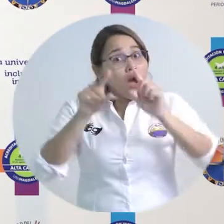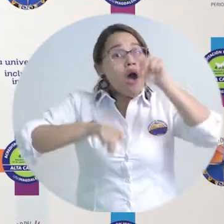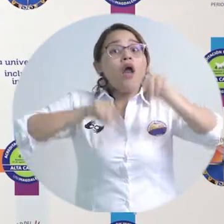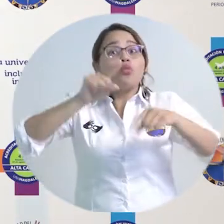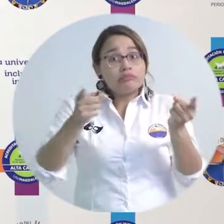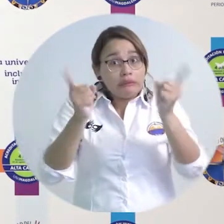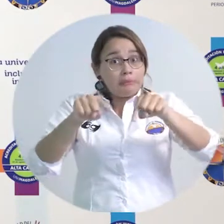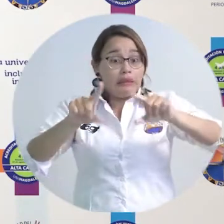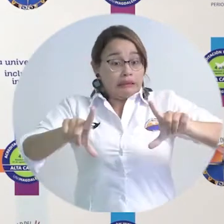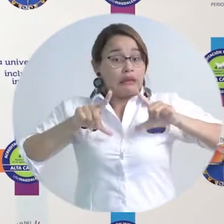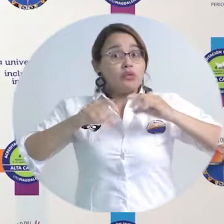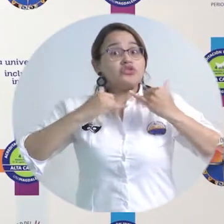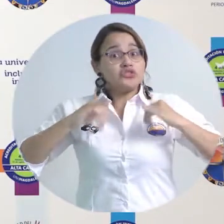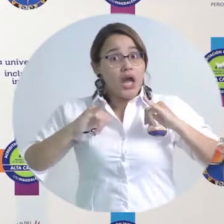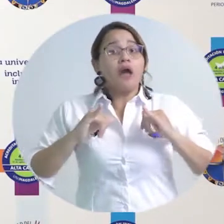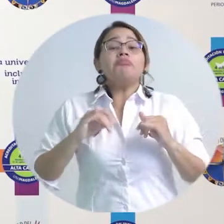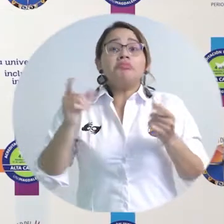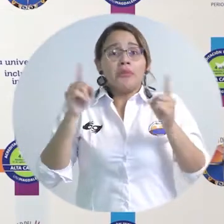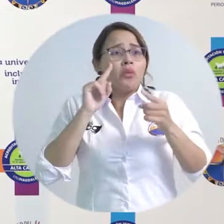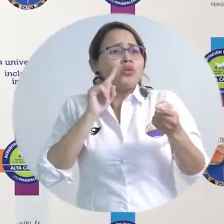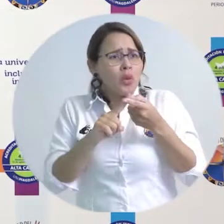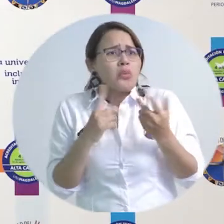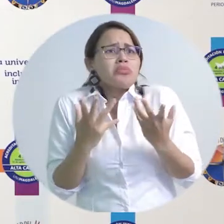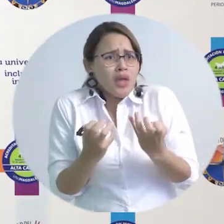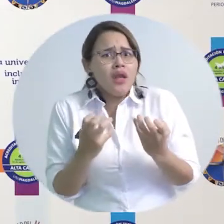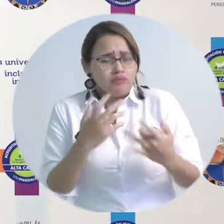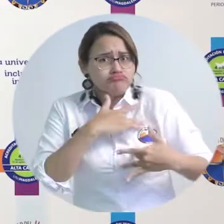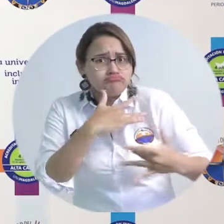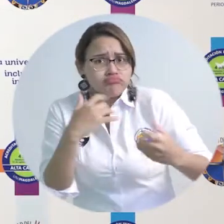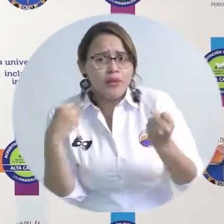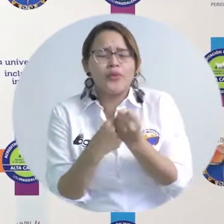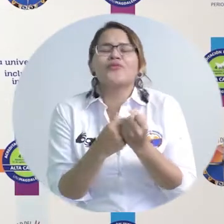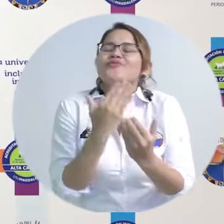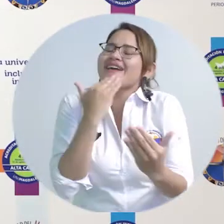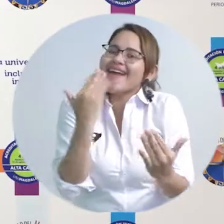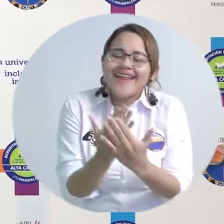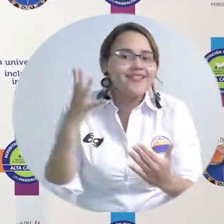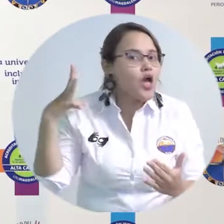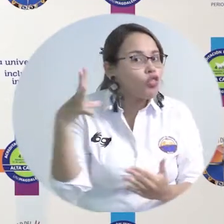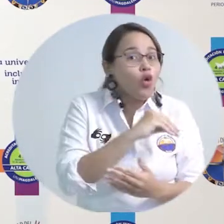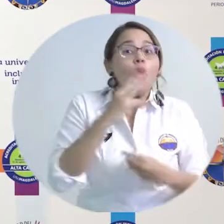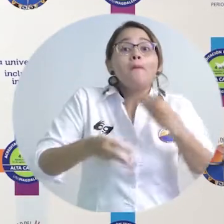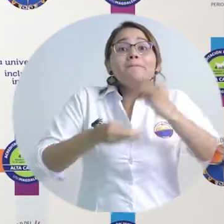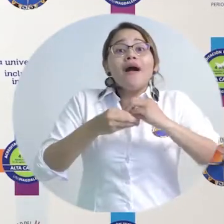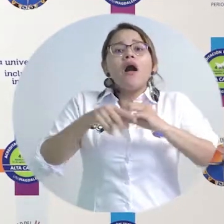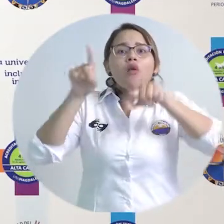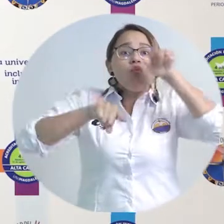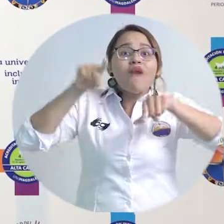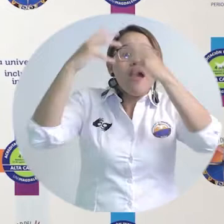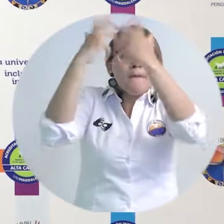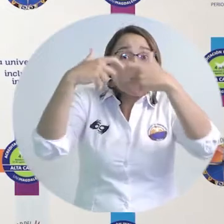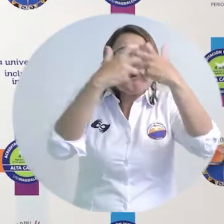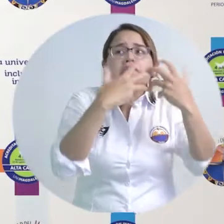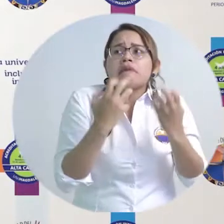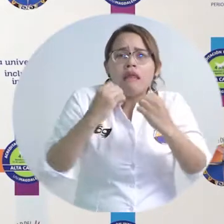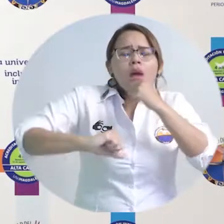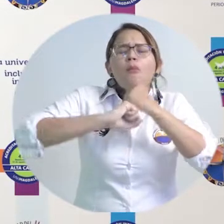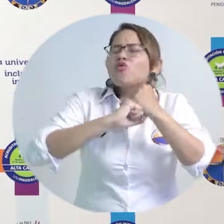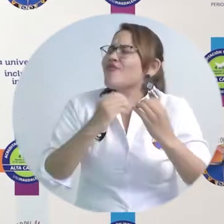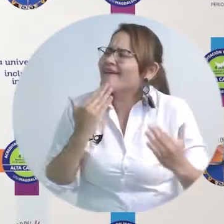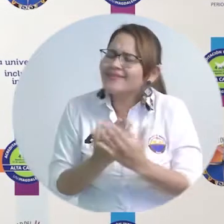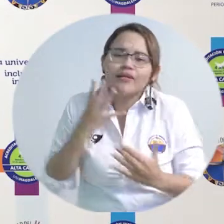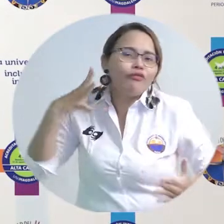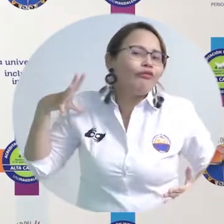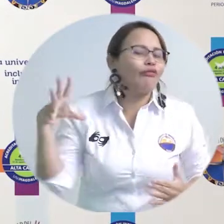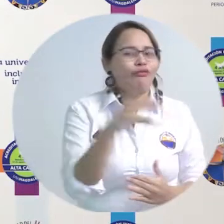querido sumarse y que sé que se van a sumar consignando en la cuenta que les decía ahorita, muchas gracias. A los empresarios que nos están diciendo que se quieren sumar, muchas gracias. En